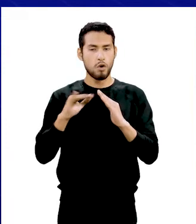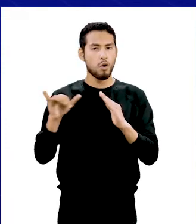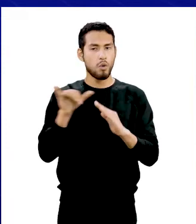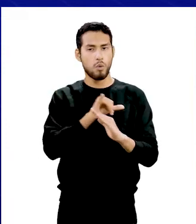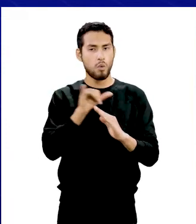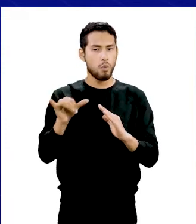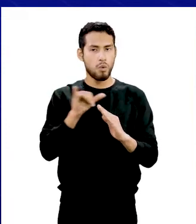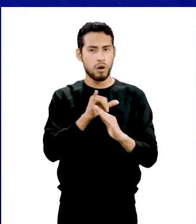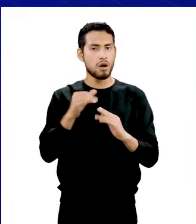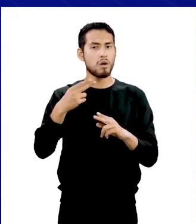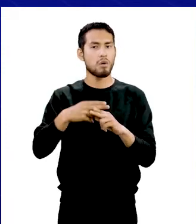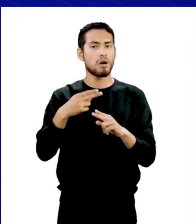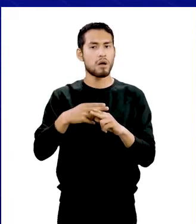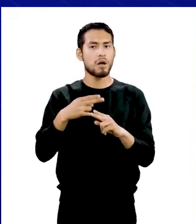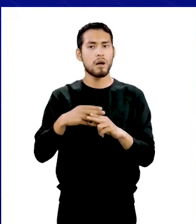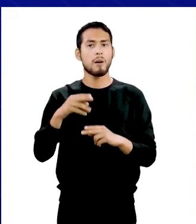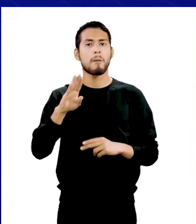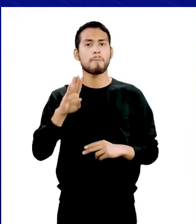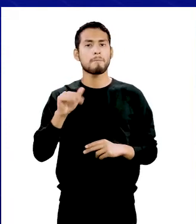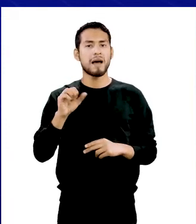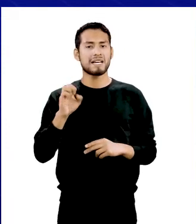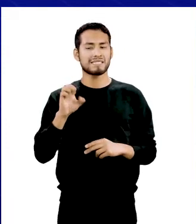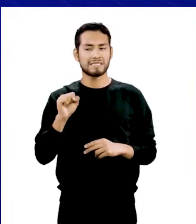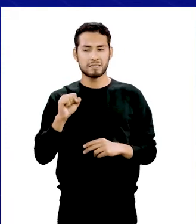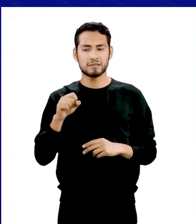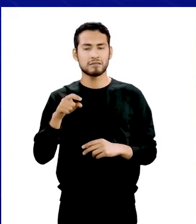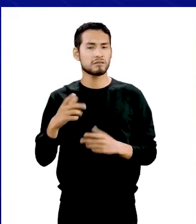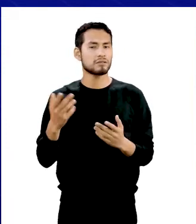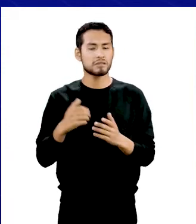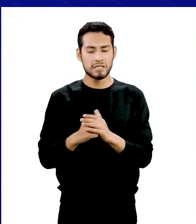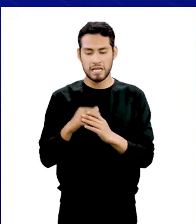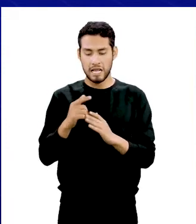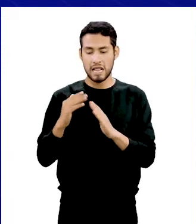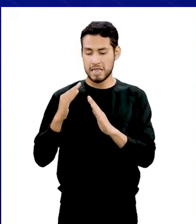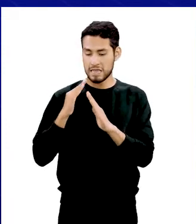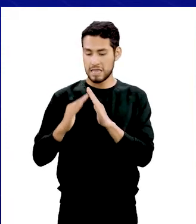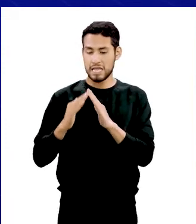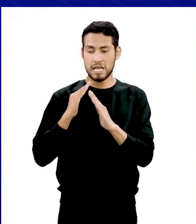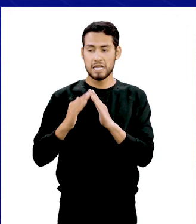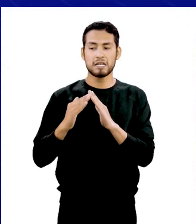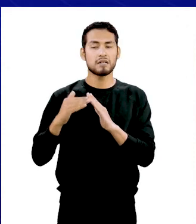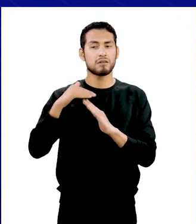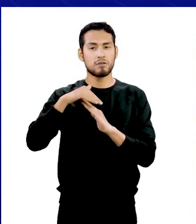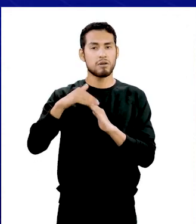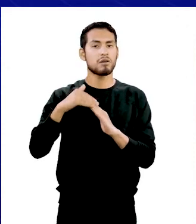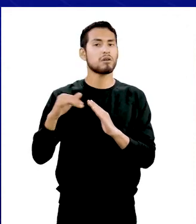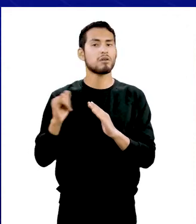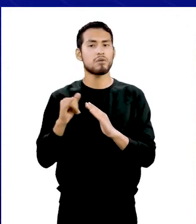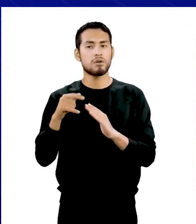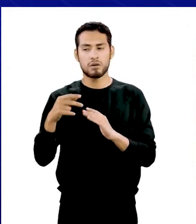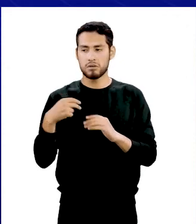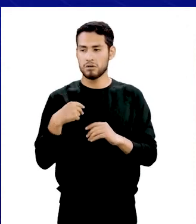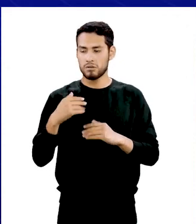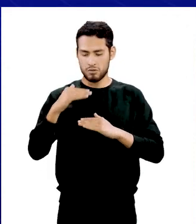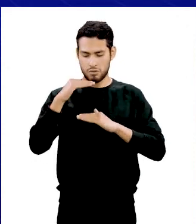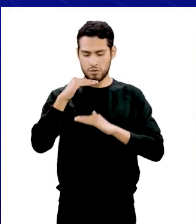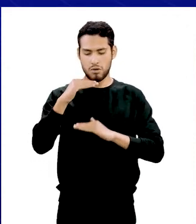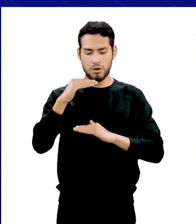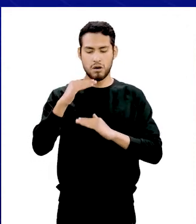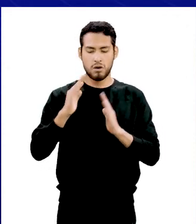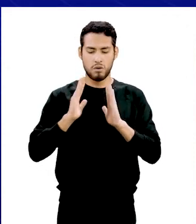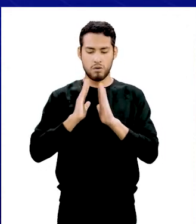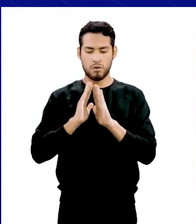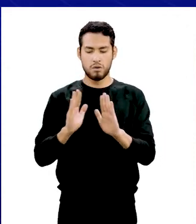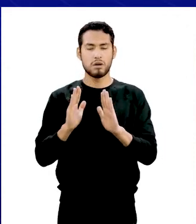caras iguales y paralelas, llamadas bases, y por caras laterales. Tantas como lados tienen